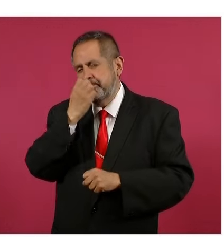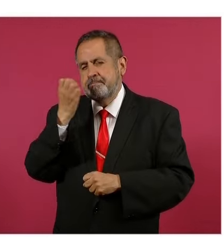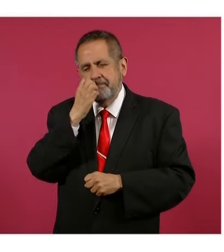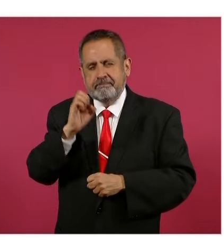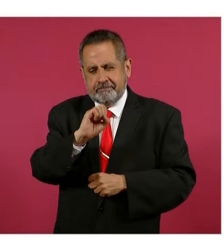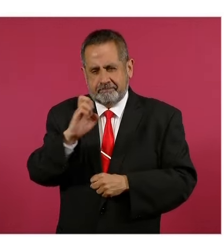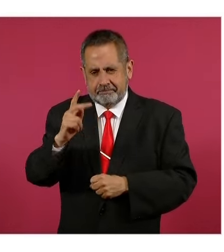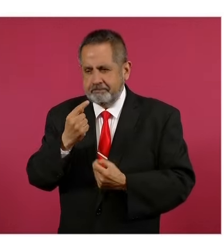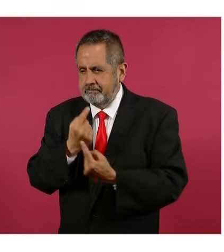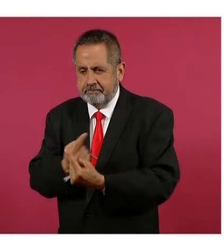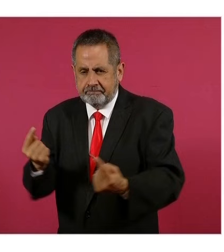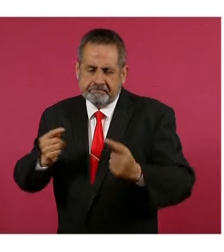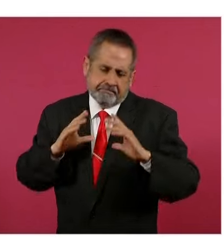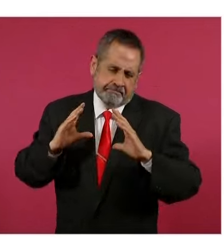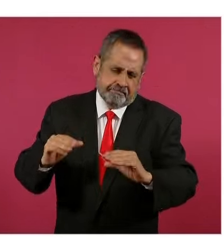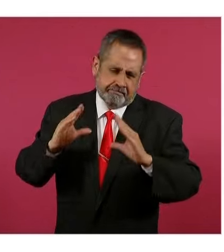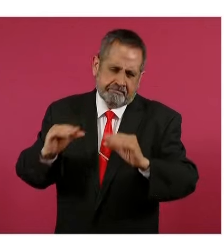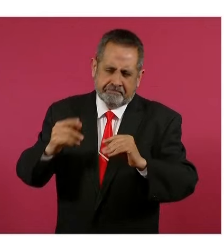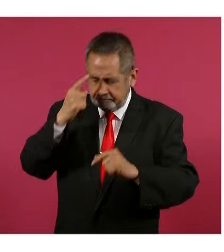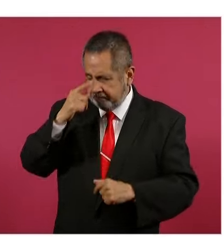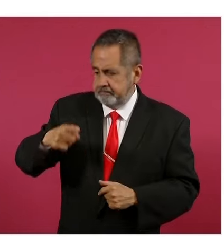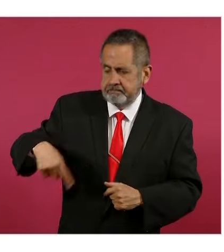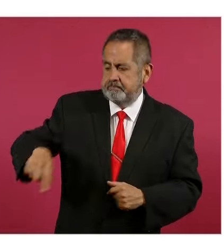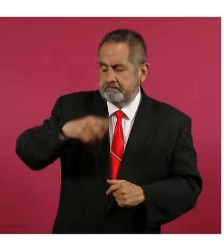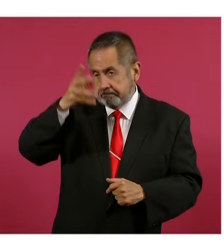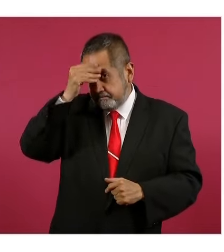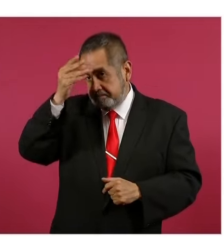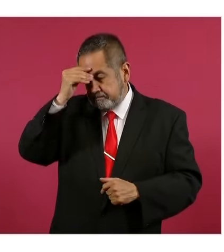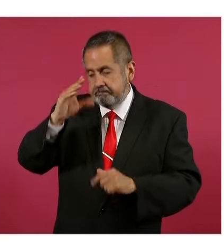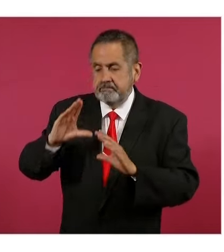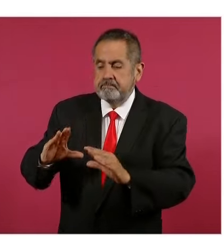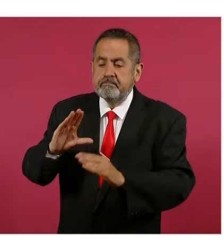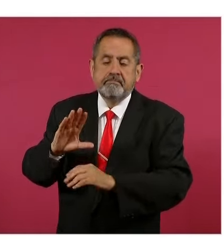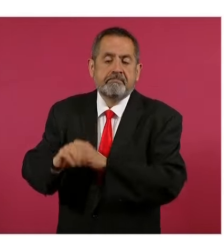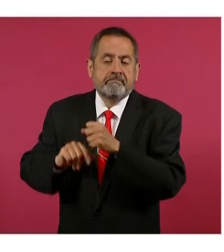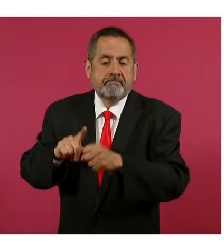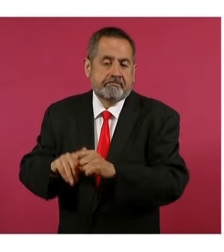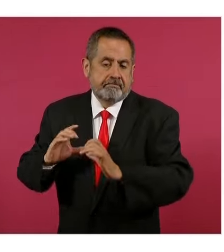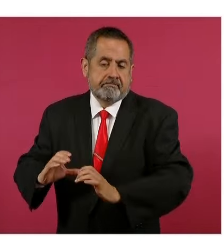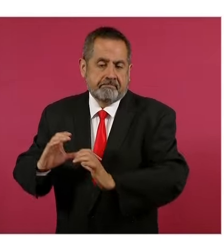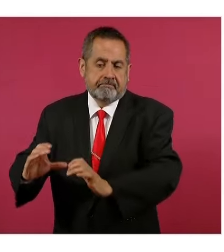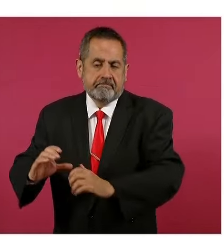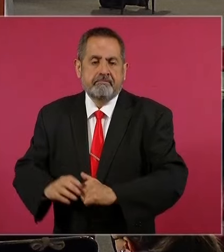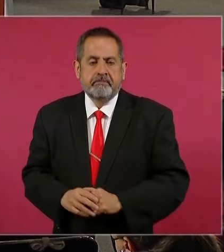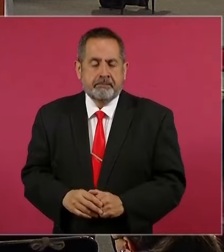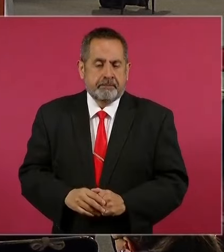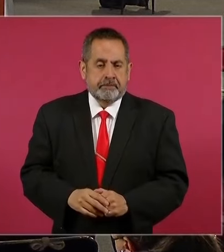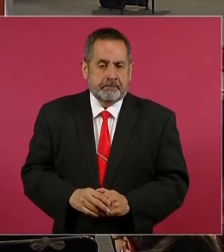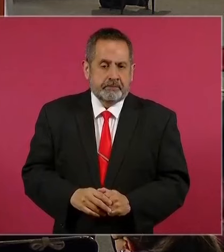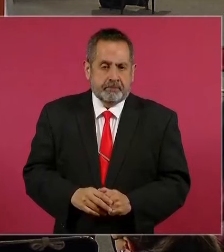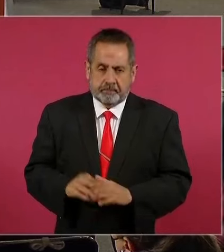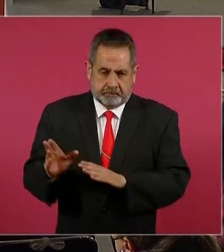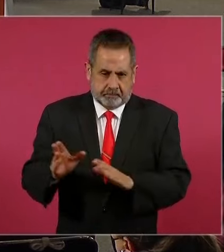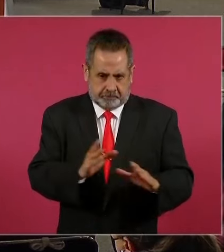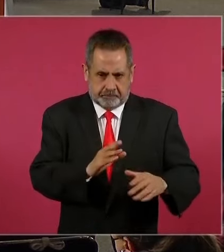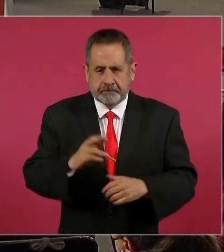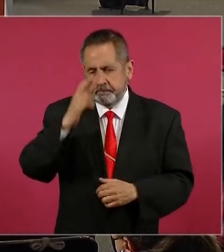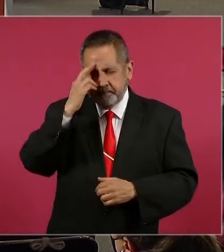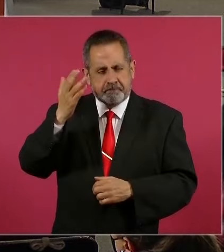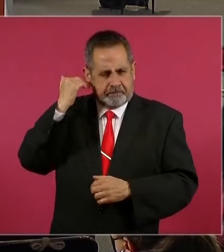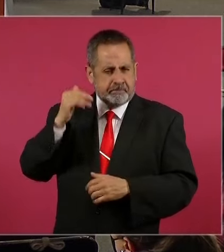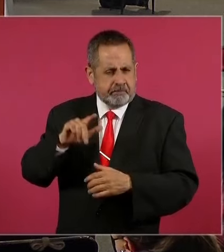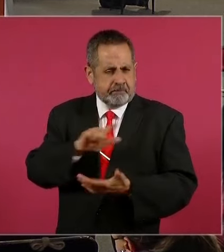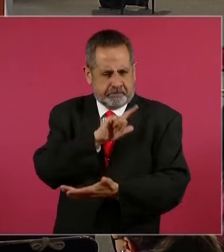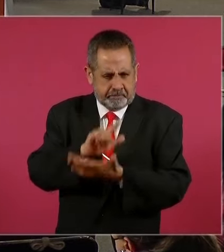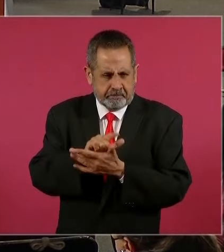de los animales. Adelante. En materia de salud, si bien ya había habido una reforma,